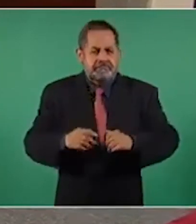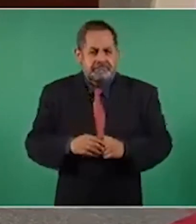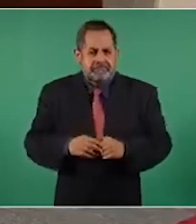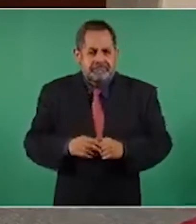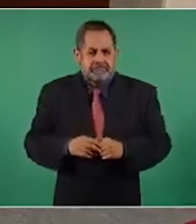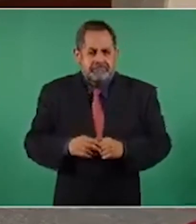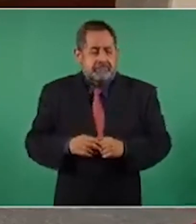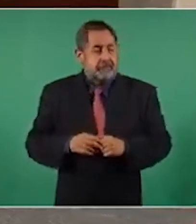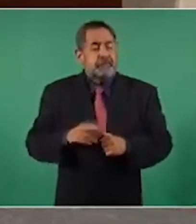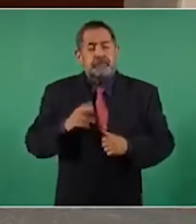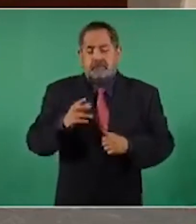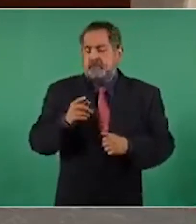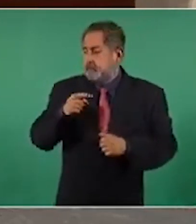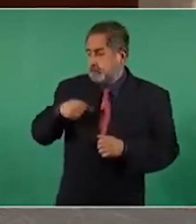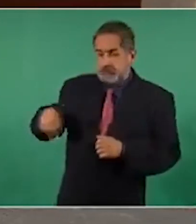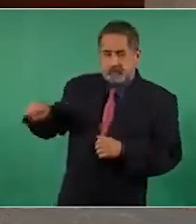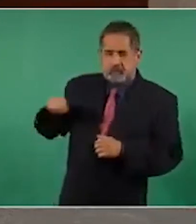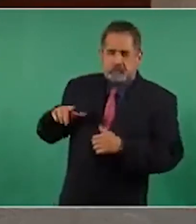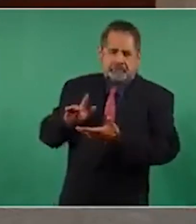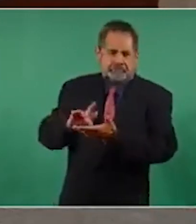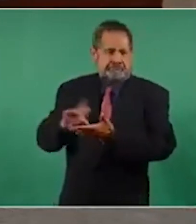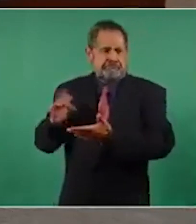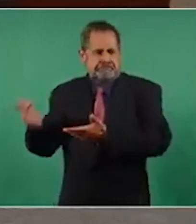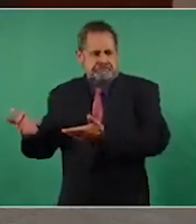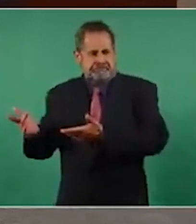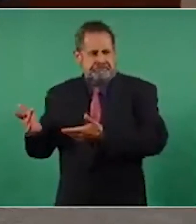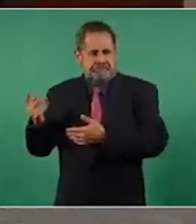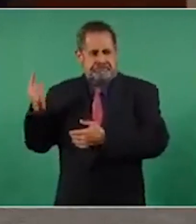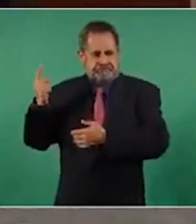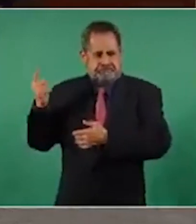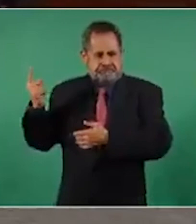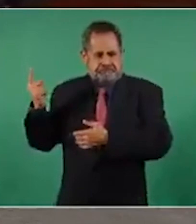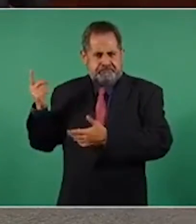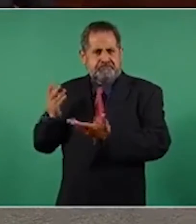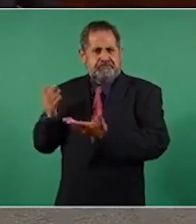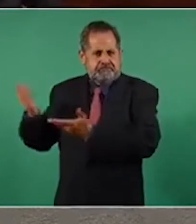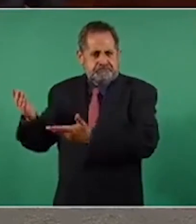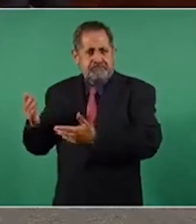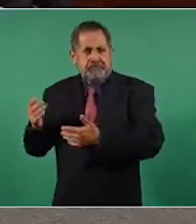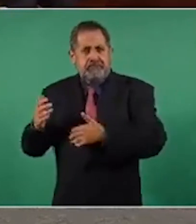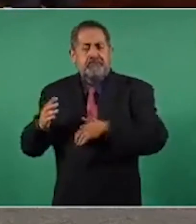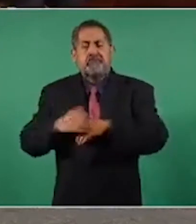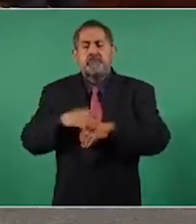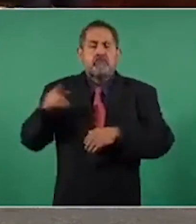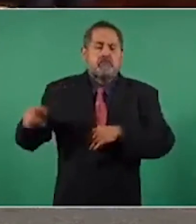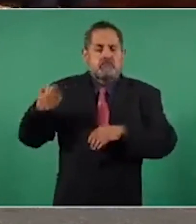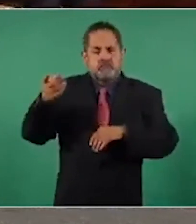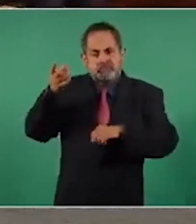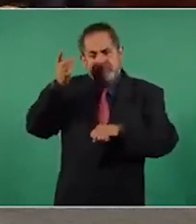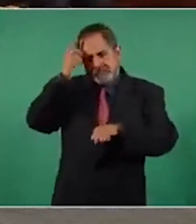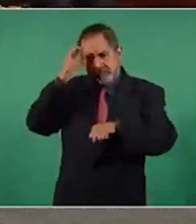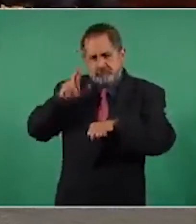públicos a los que les agradecemos, porque no sólo son los directivos,